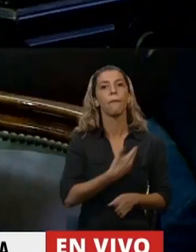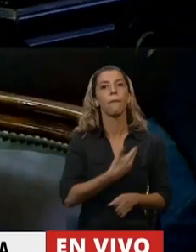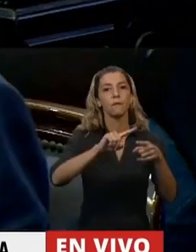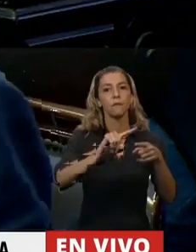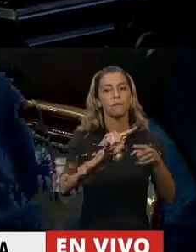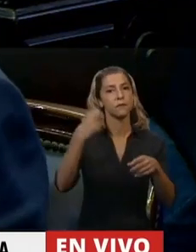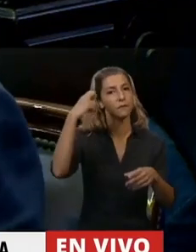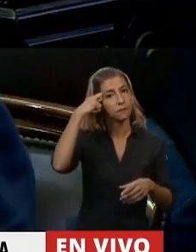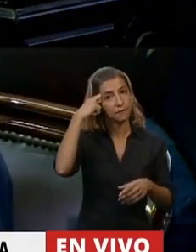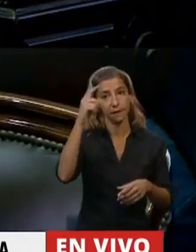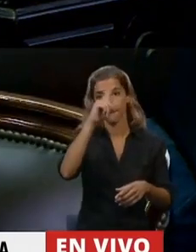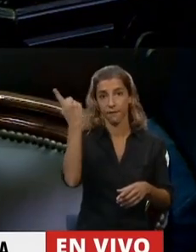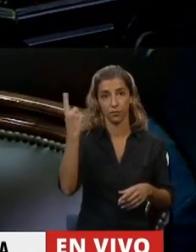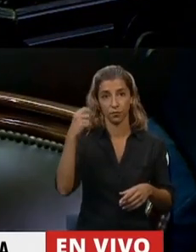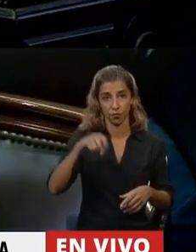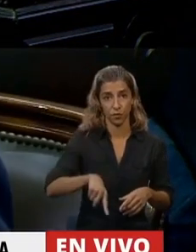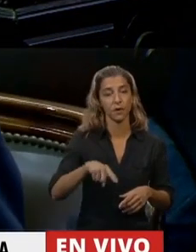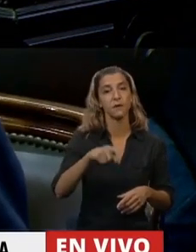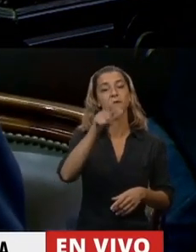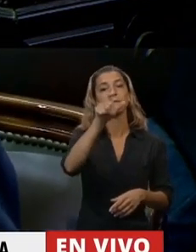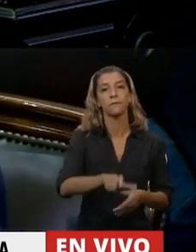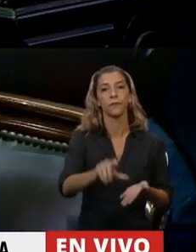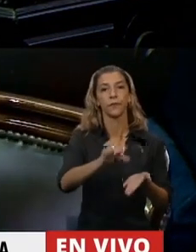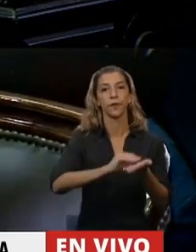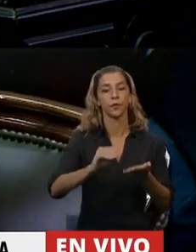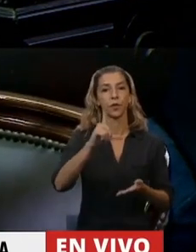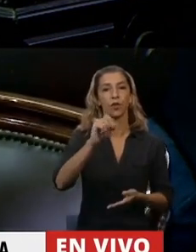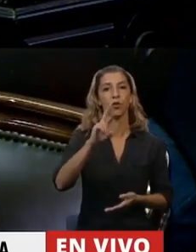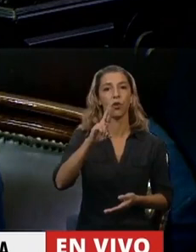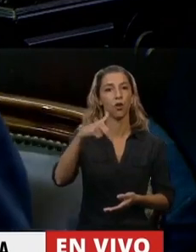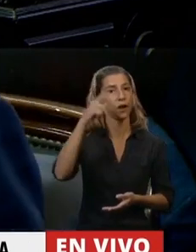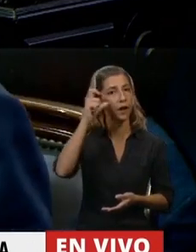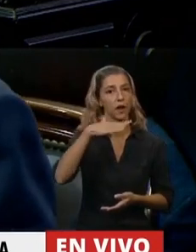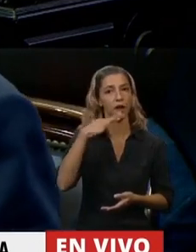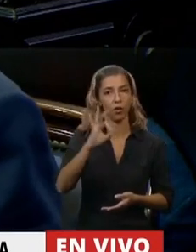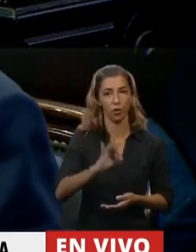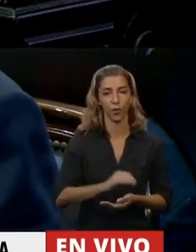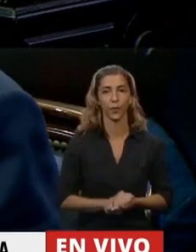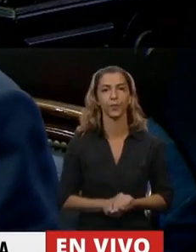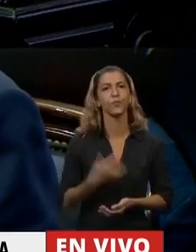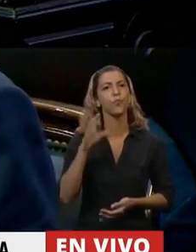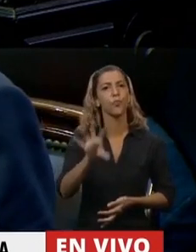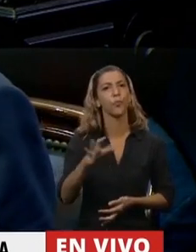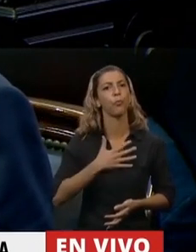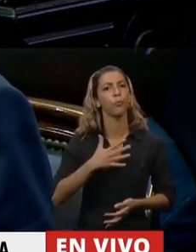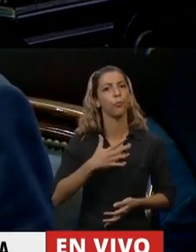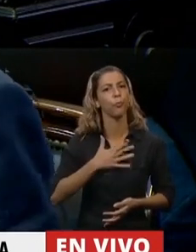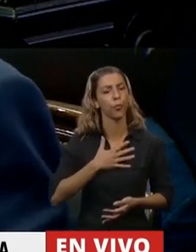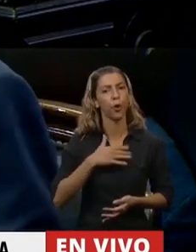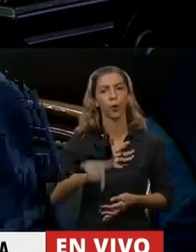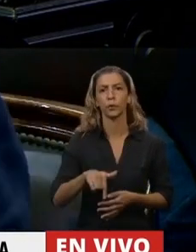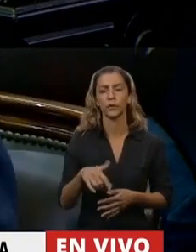Nacional, el licenciado Alfredo Cornejo. En mi provincia está ocurriendo un hecho de